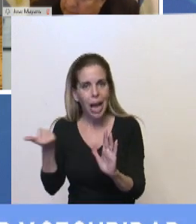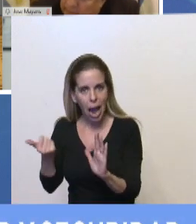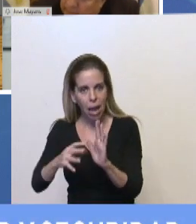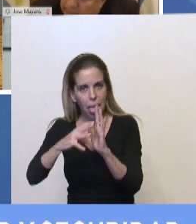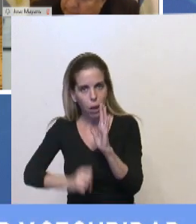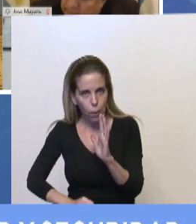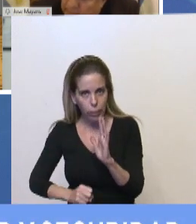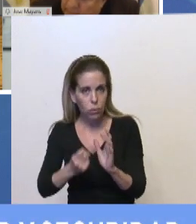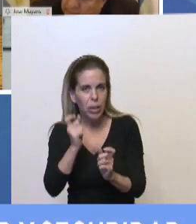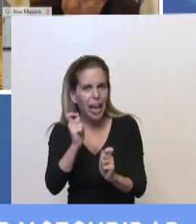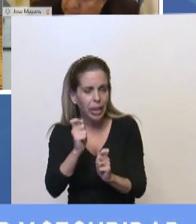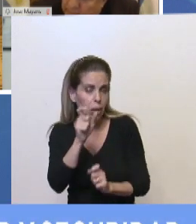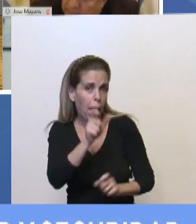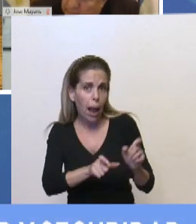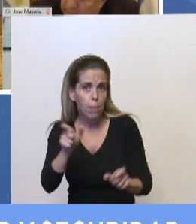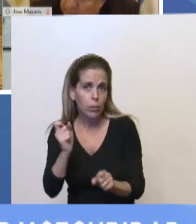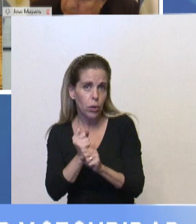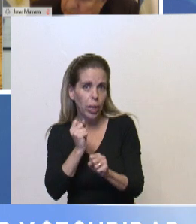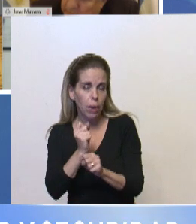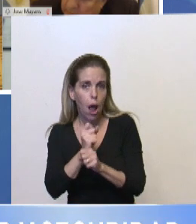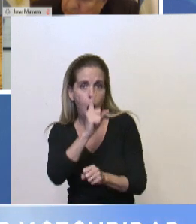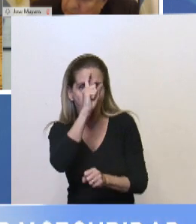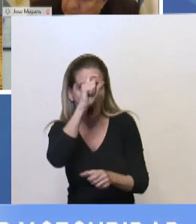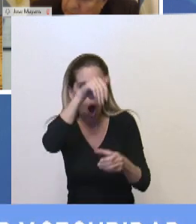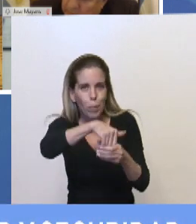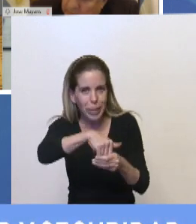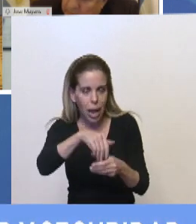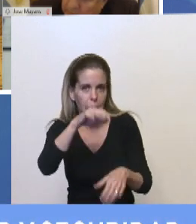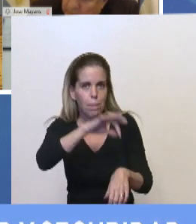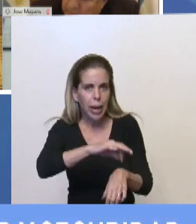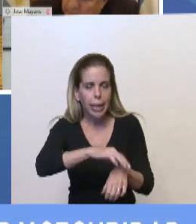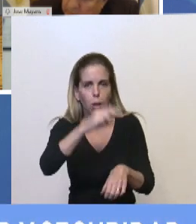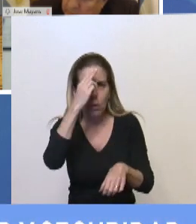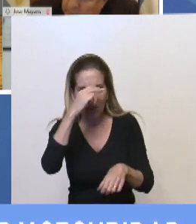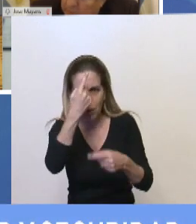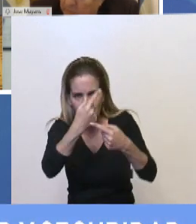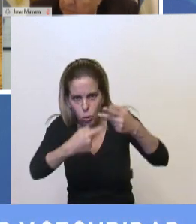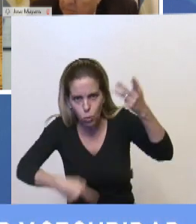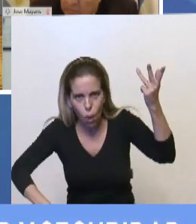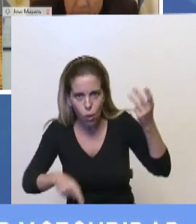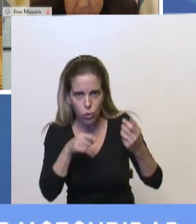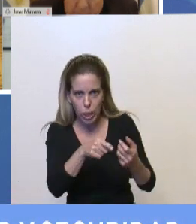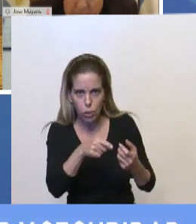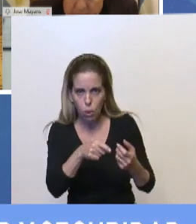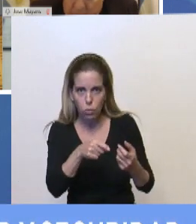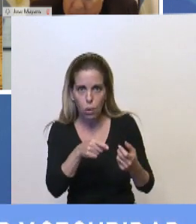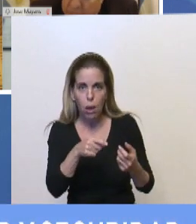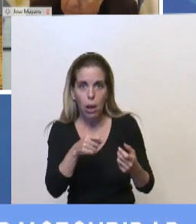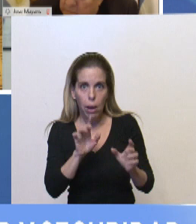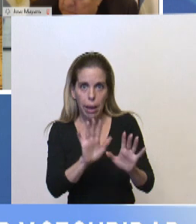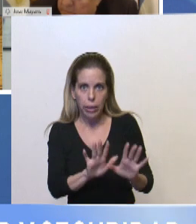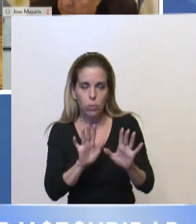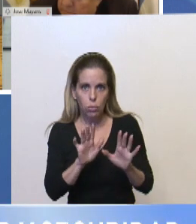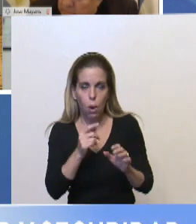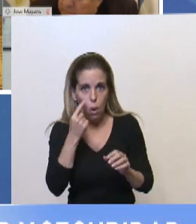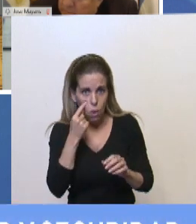están en la primera línea de lucha contra el COVID-19, no son todos los que